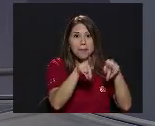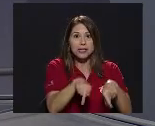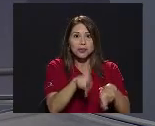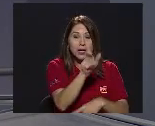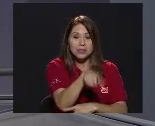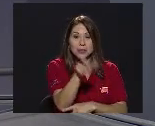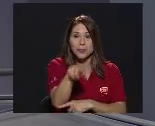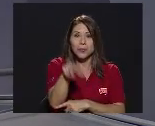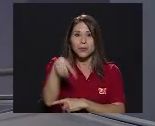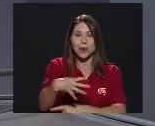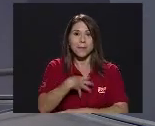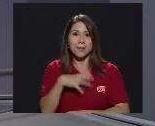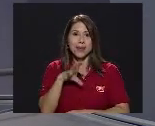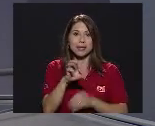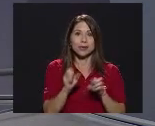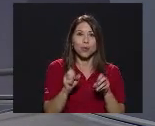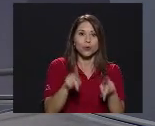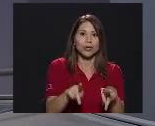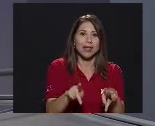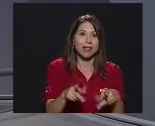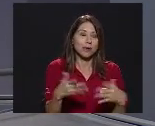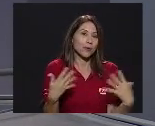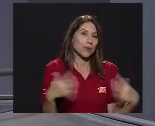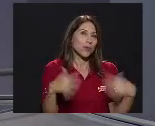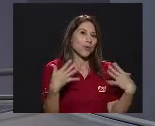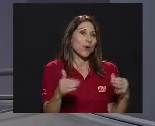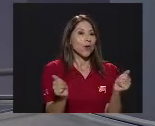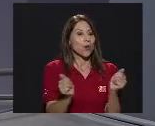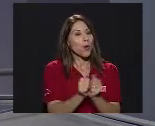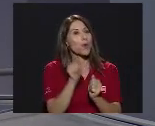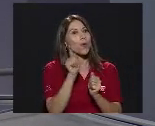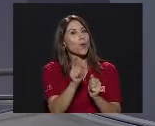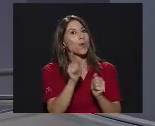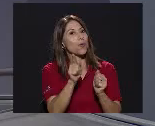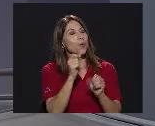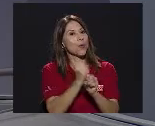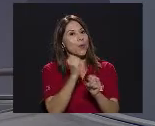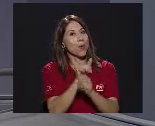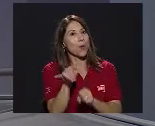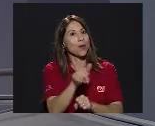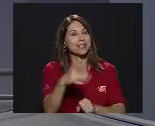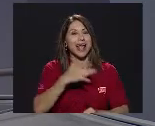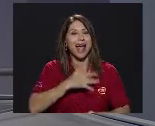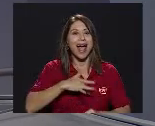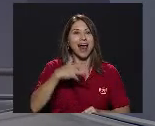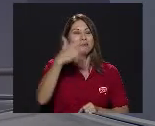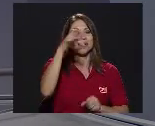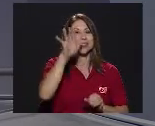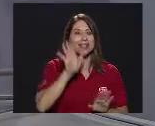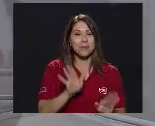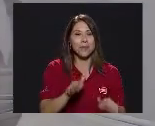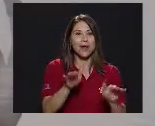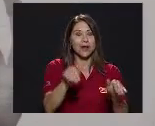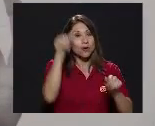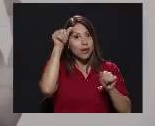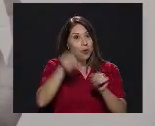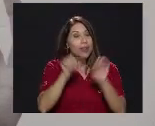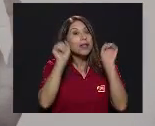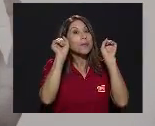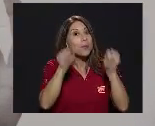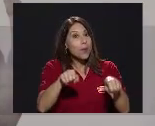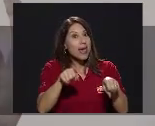Y que mejor Que con una producción Como esta Almas En vuelo Recuerde Puede ubicar Esta